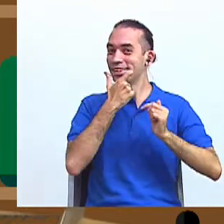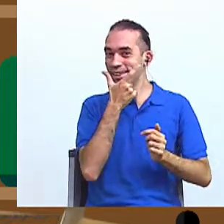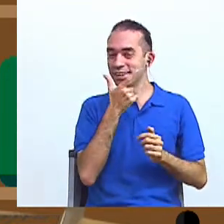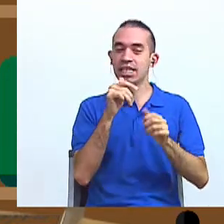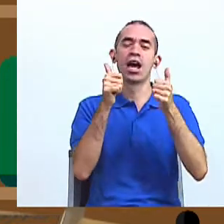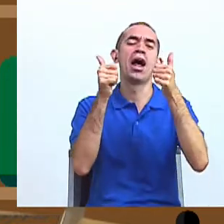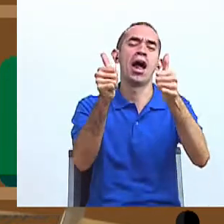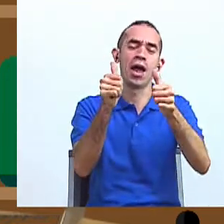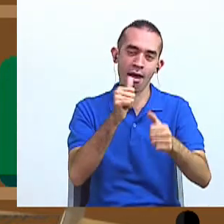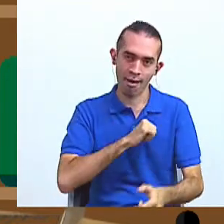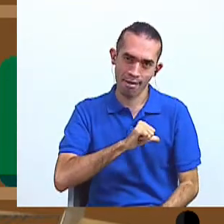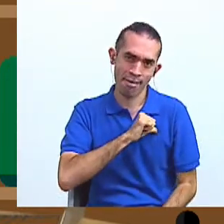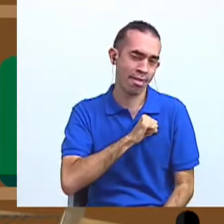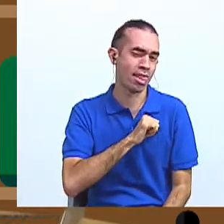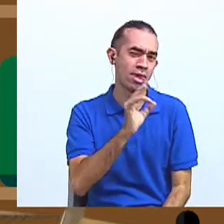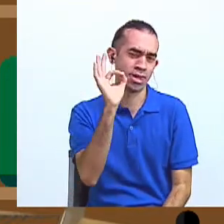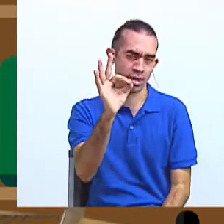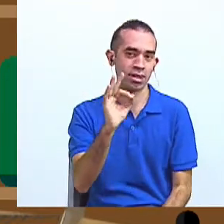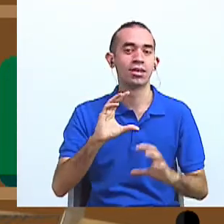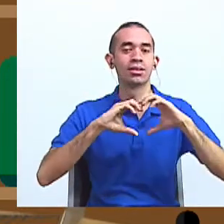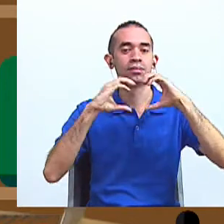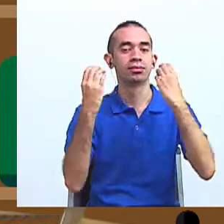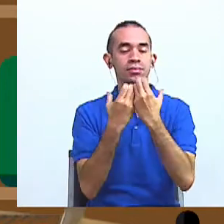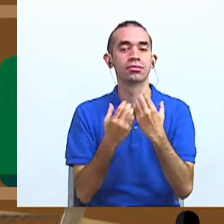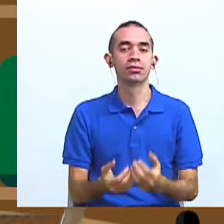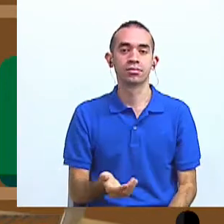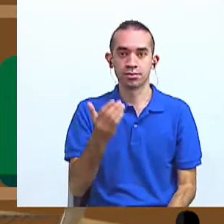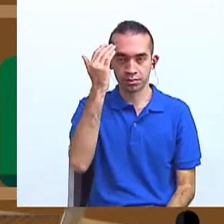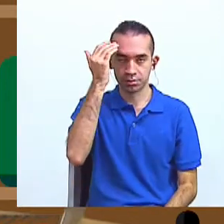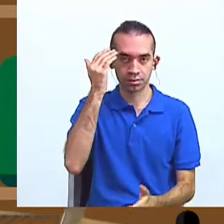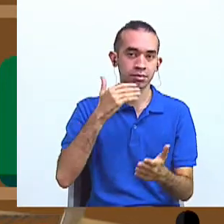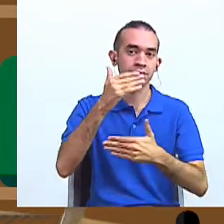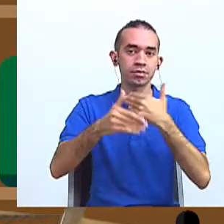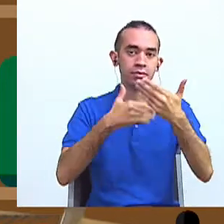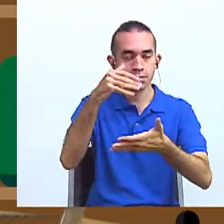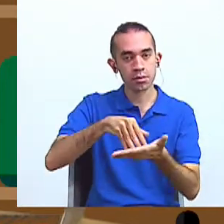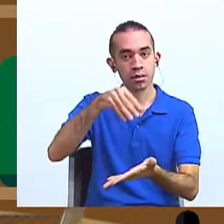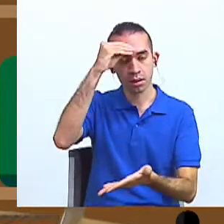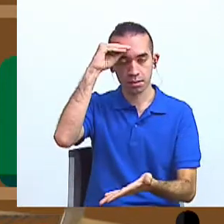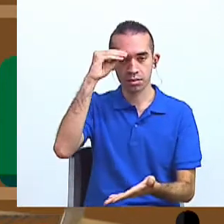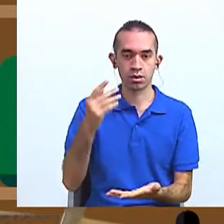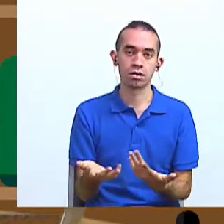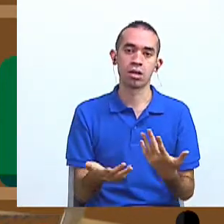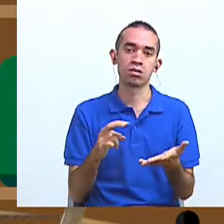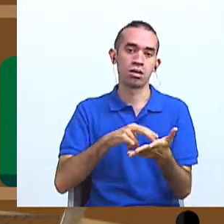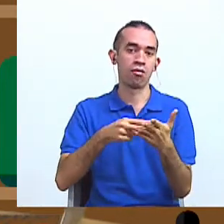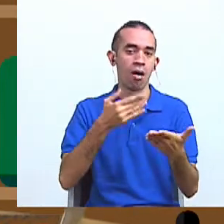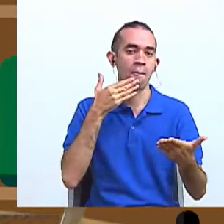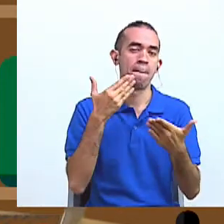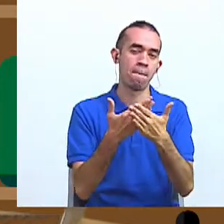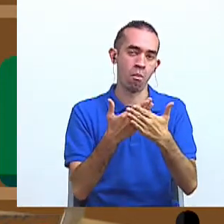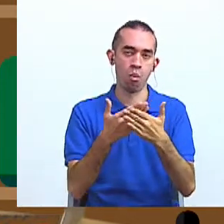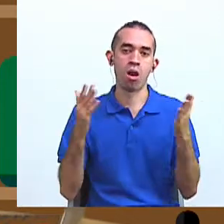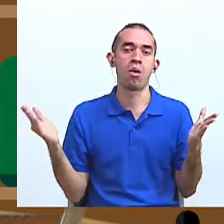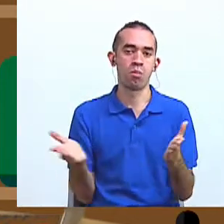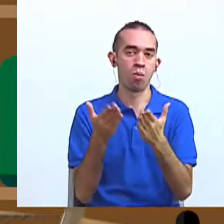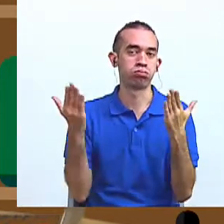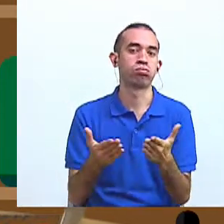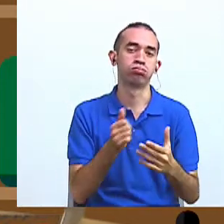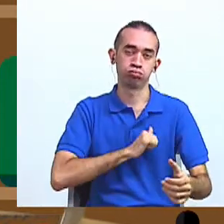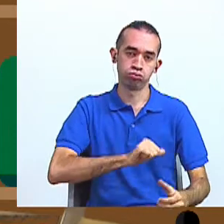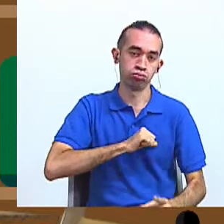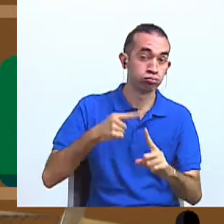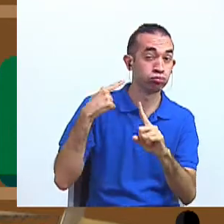Esa es la actitud que debemos tener en las clases. Porque en el proceso de aprendizaje, una buena motivación, una actitud positiva es